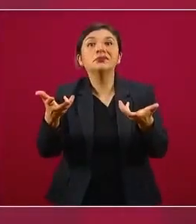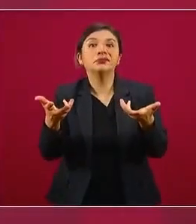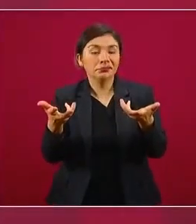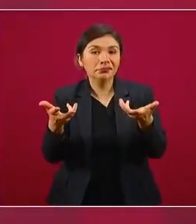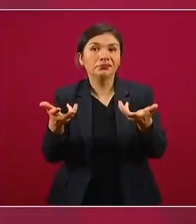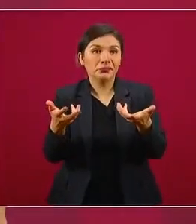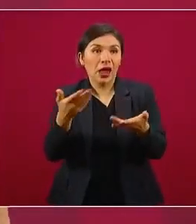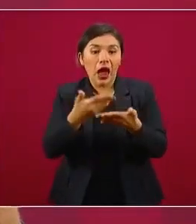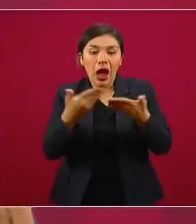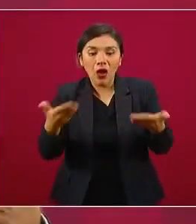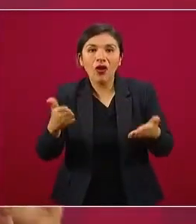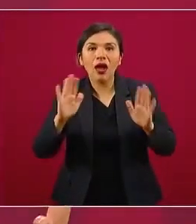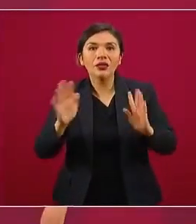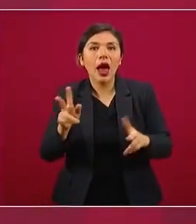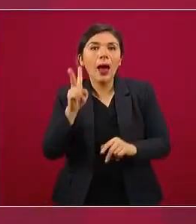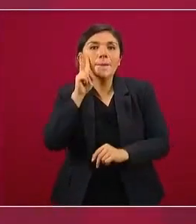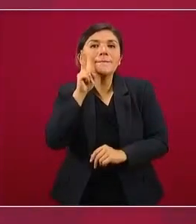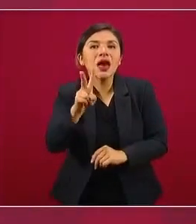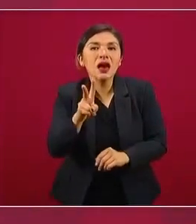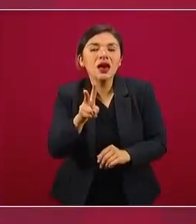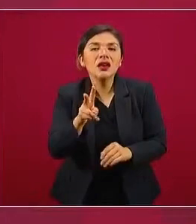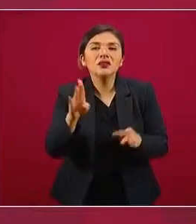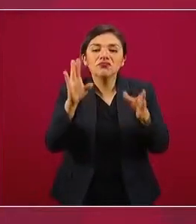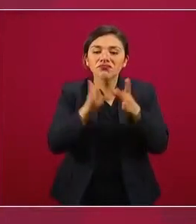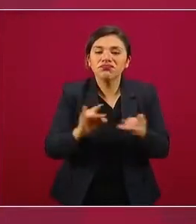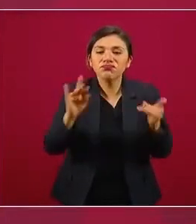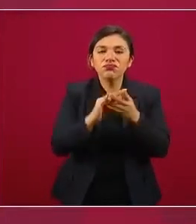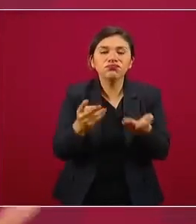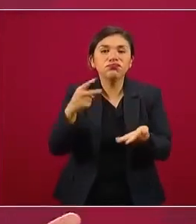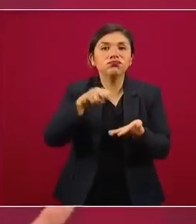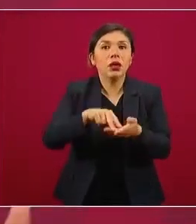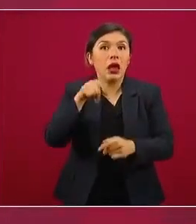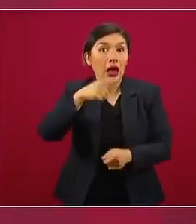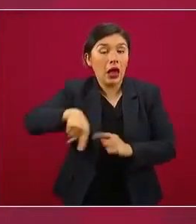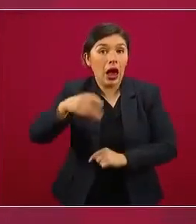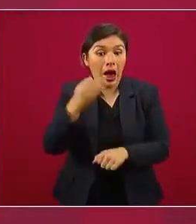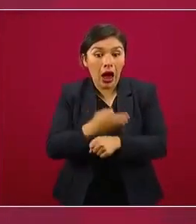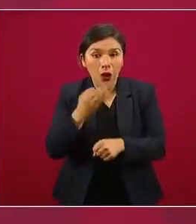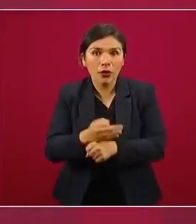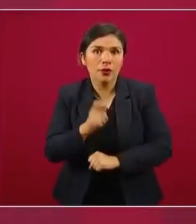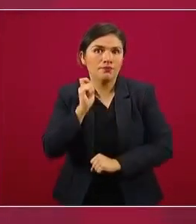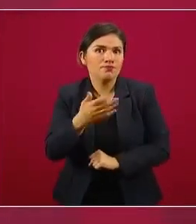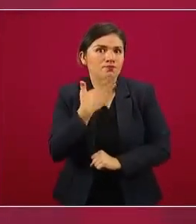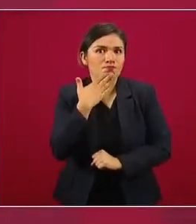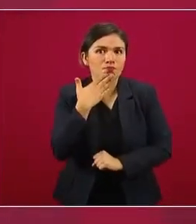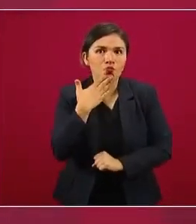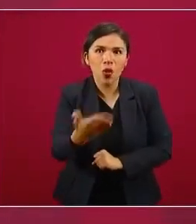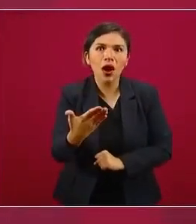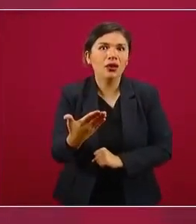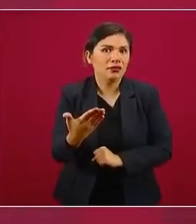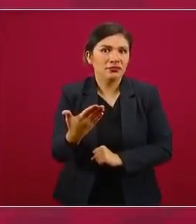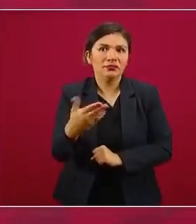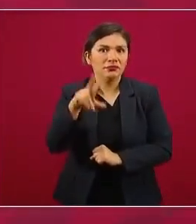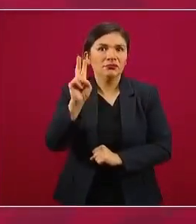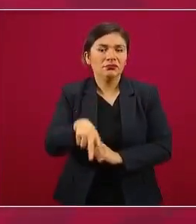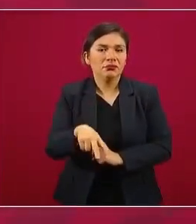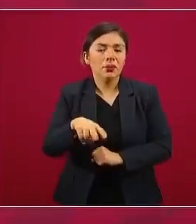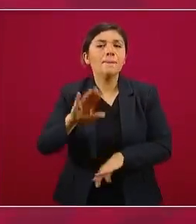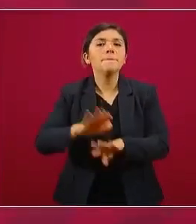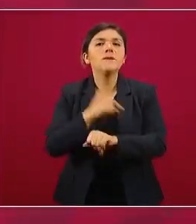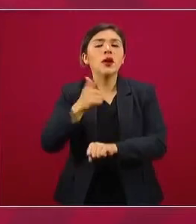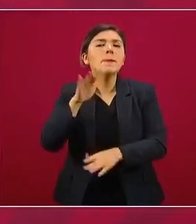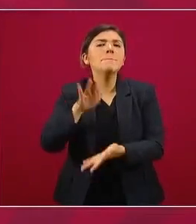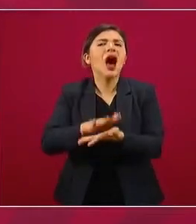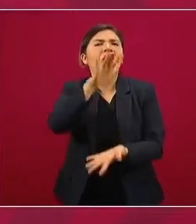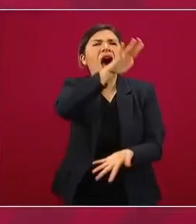pues todo esto está saliendo a flote, que es muy bueno, porque la mayoría